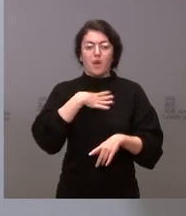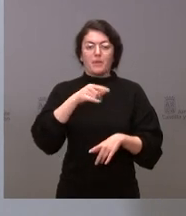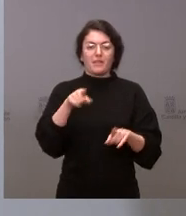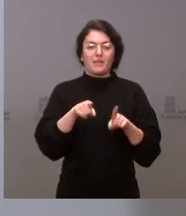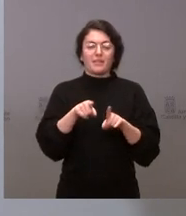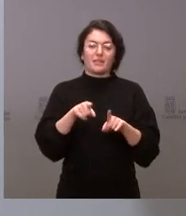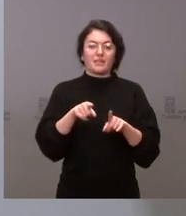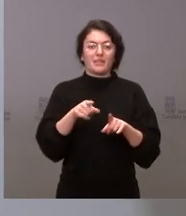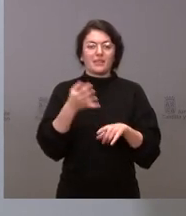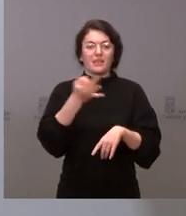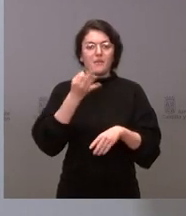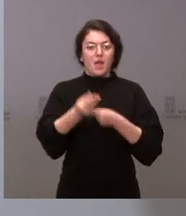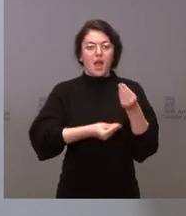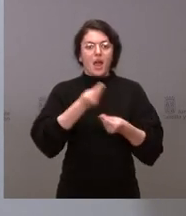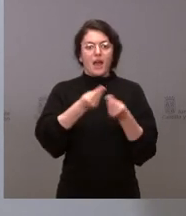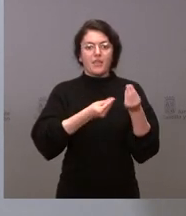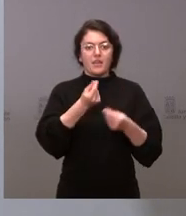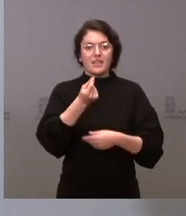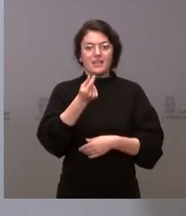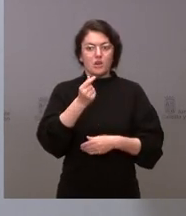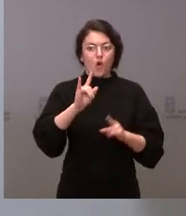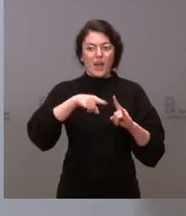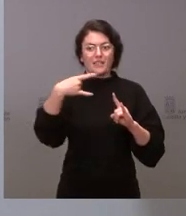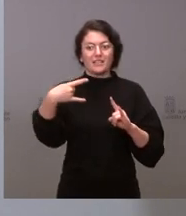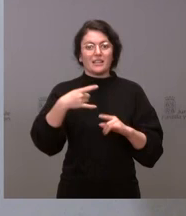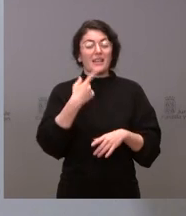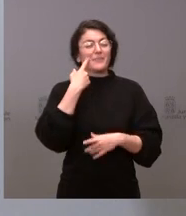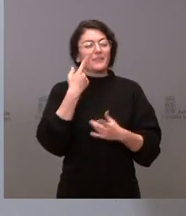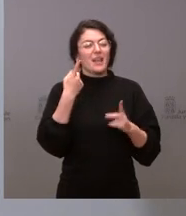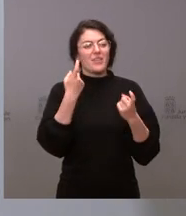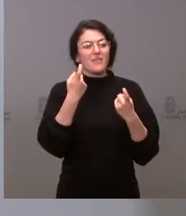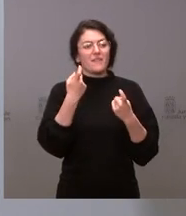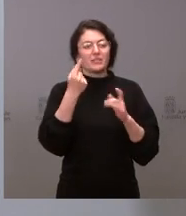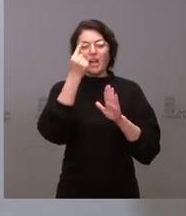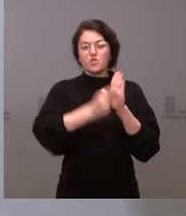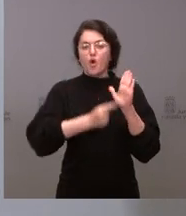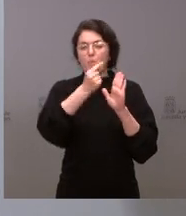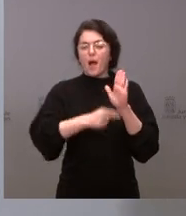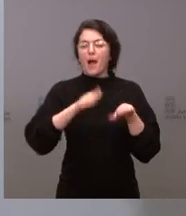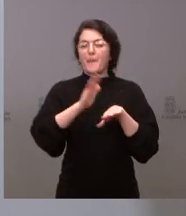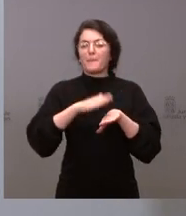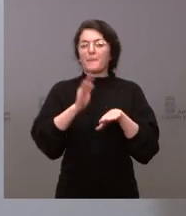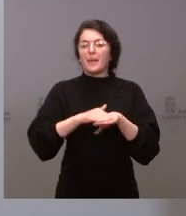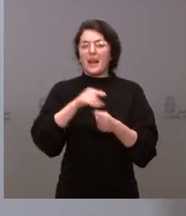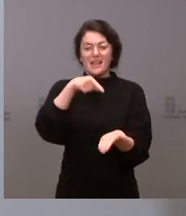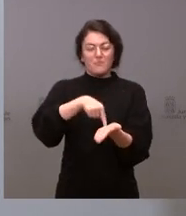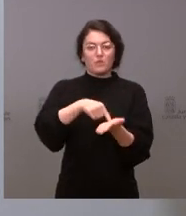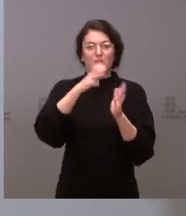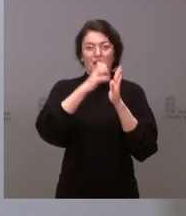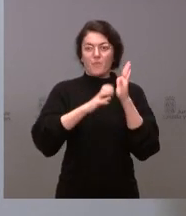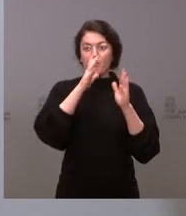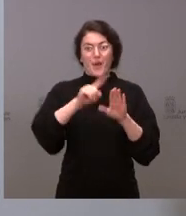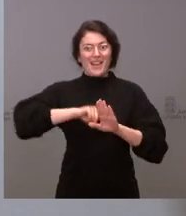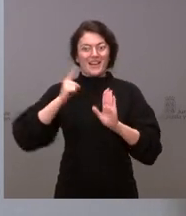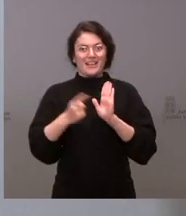si es necesaria una modificación normativa para la bajada de determinados impuestos, ya que van en la ley de acompañamiento. Y luego